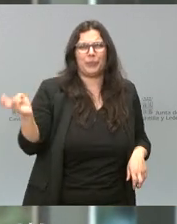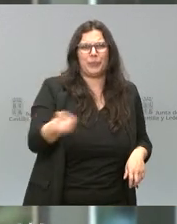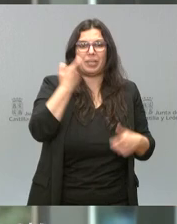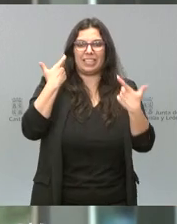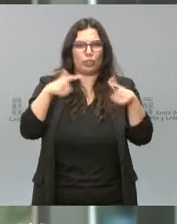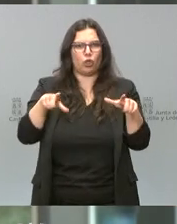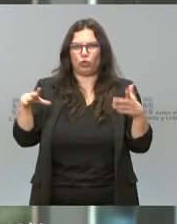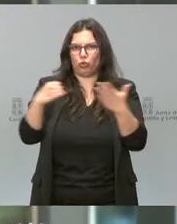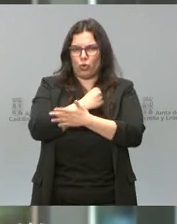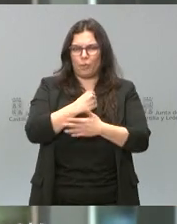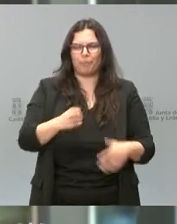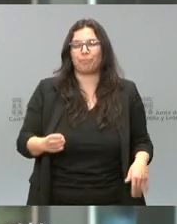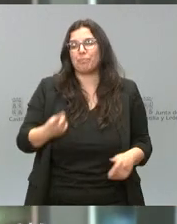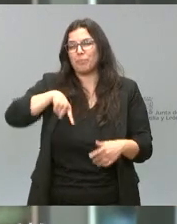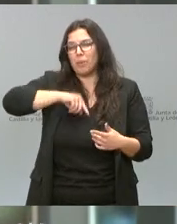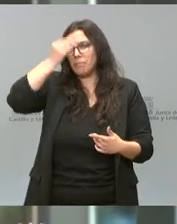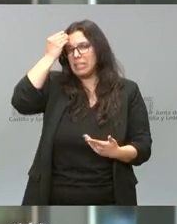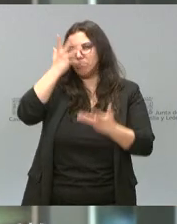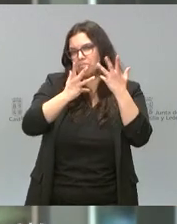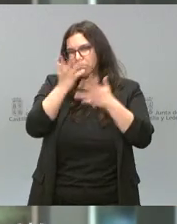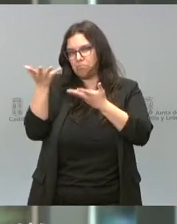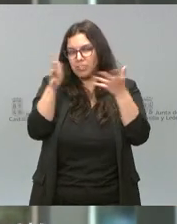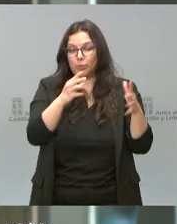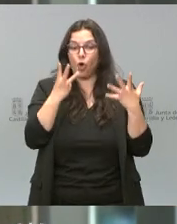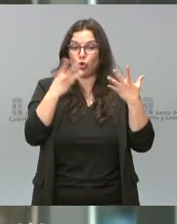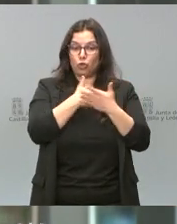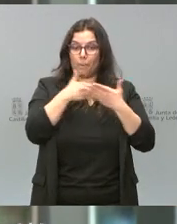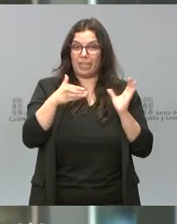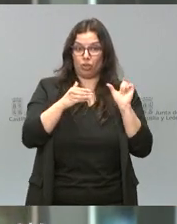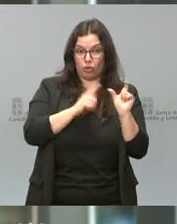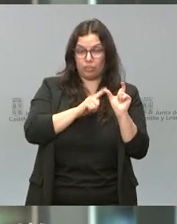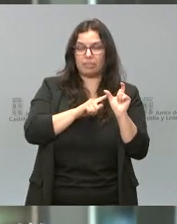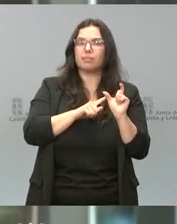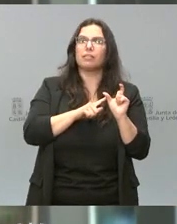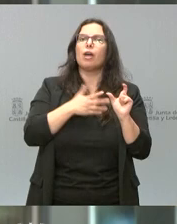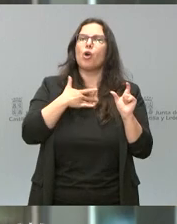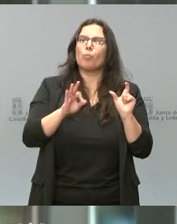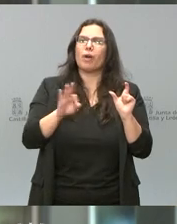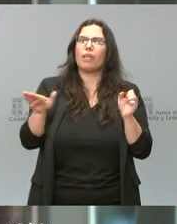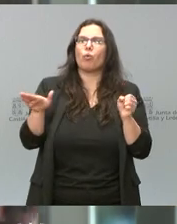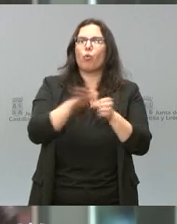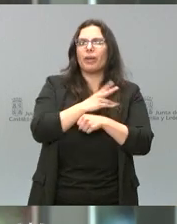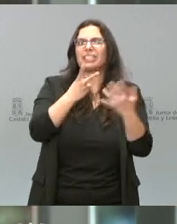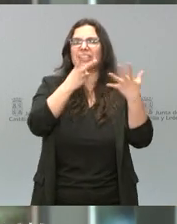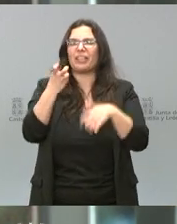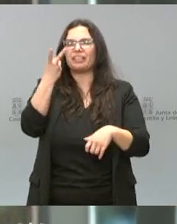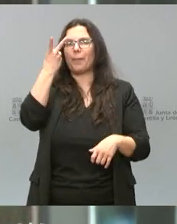empresarial. Calculamos que estos 8 millones van a poder financiar 720